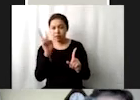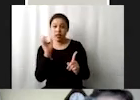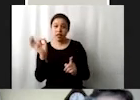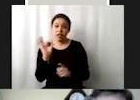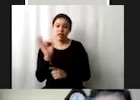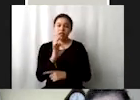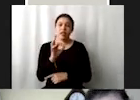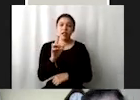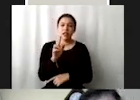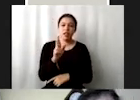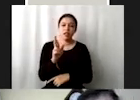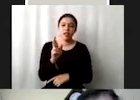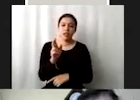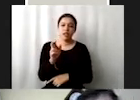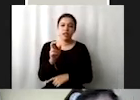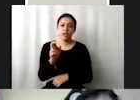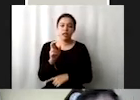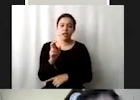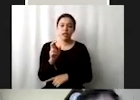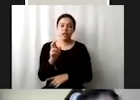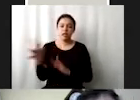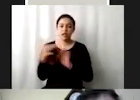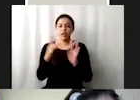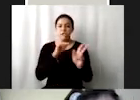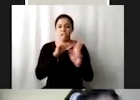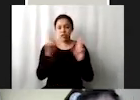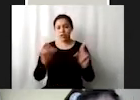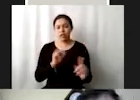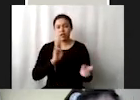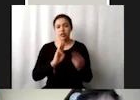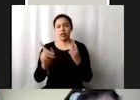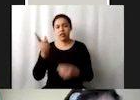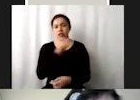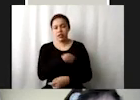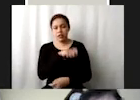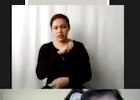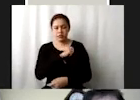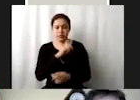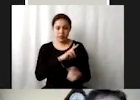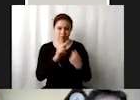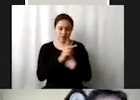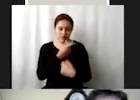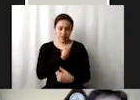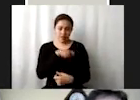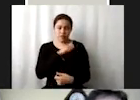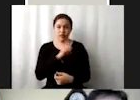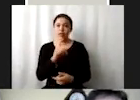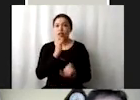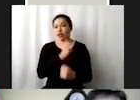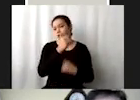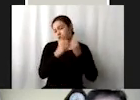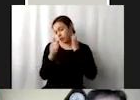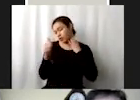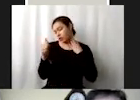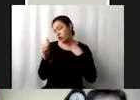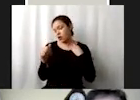red del pacto mundial de España donde también se hace su propia lectura de qué nos está tratando de decir cada uno de los